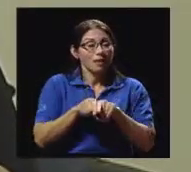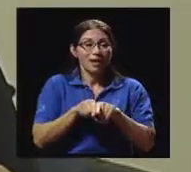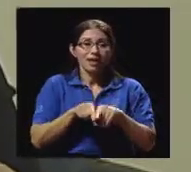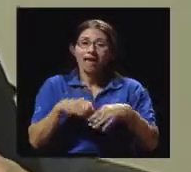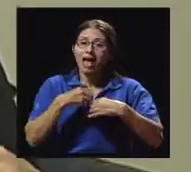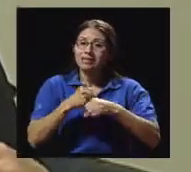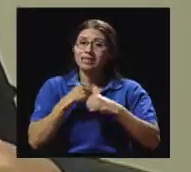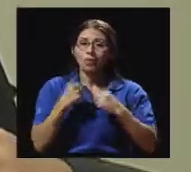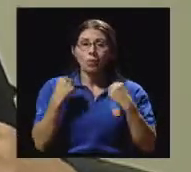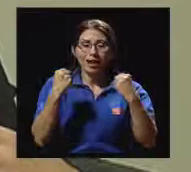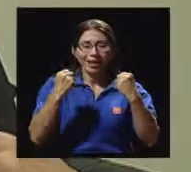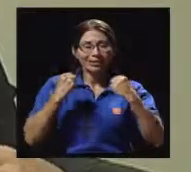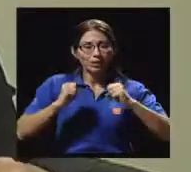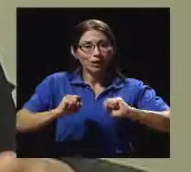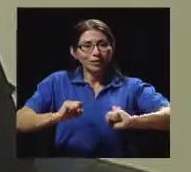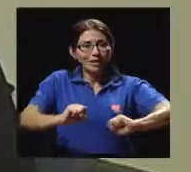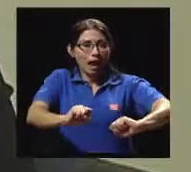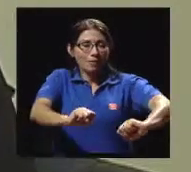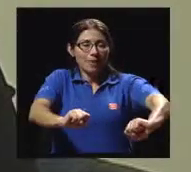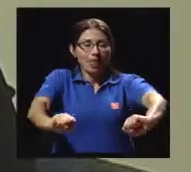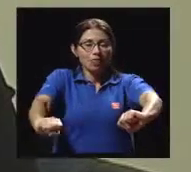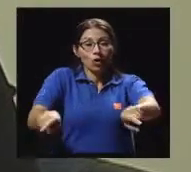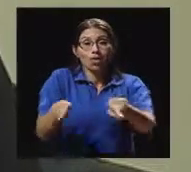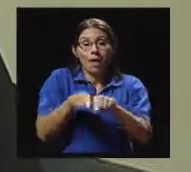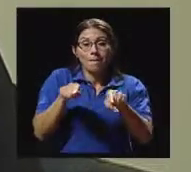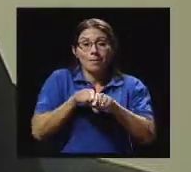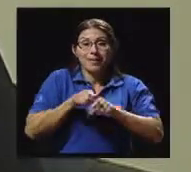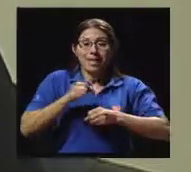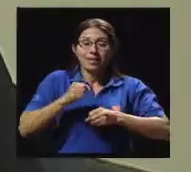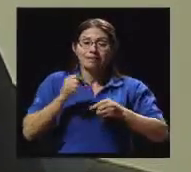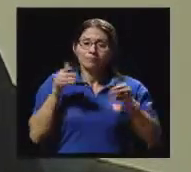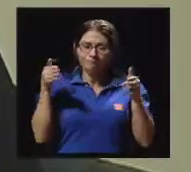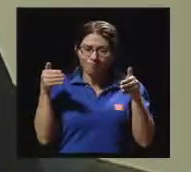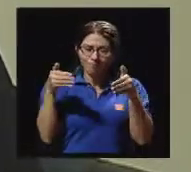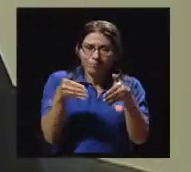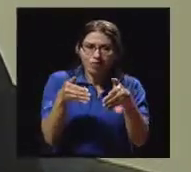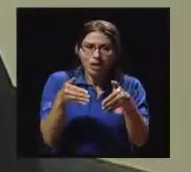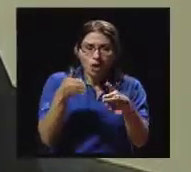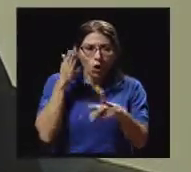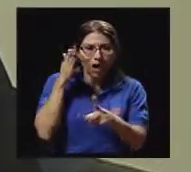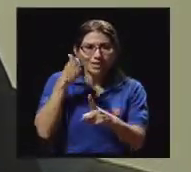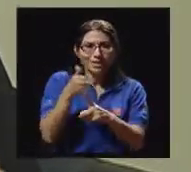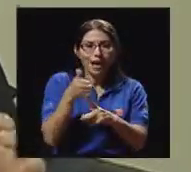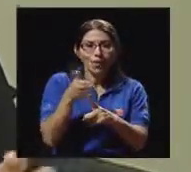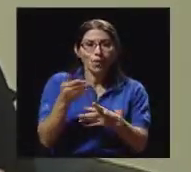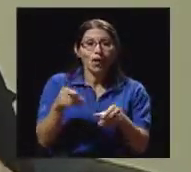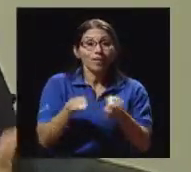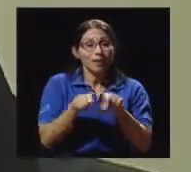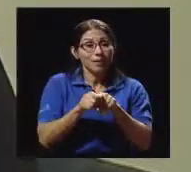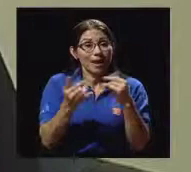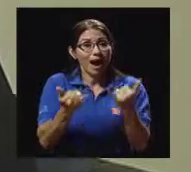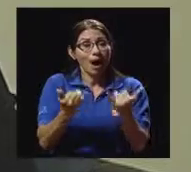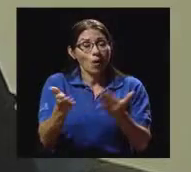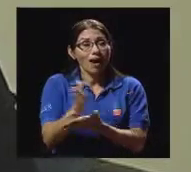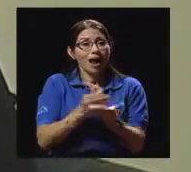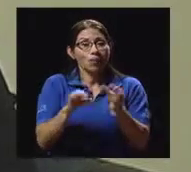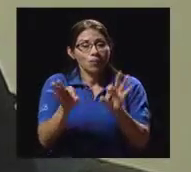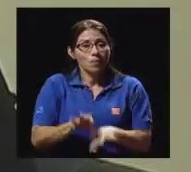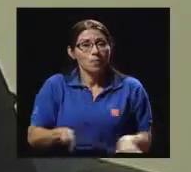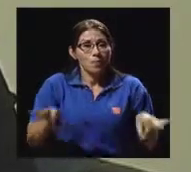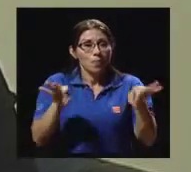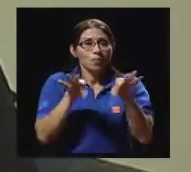anteriormente, hacer mucho trabajo localizado. Ahora tenemos una fuente importante que también ha sido un medio de